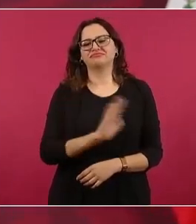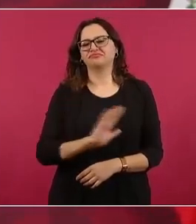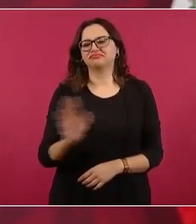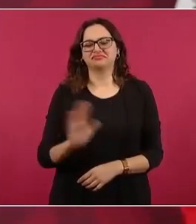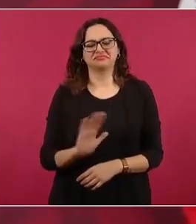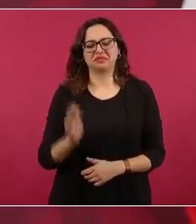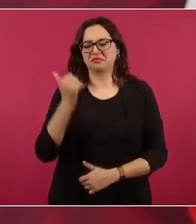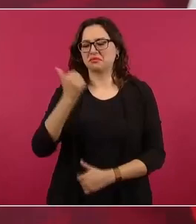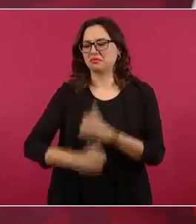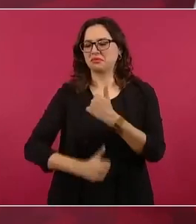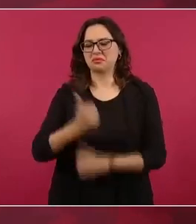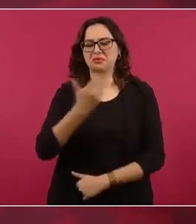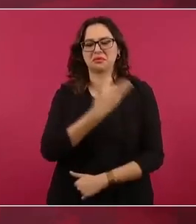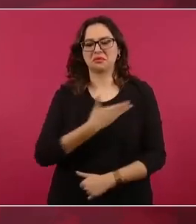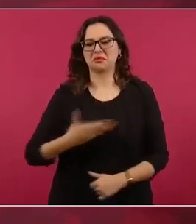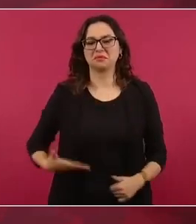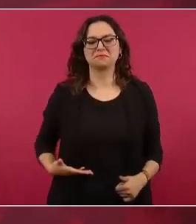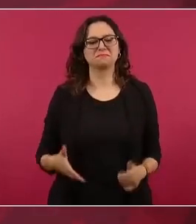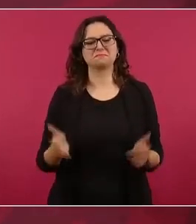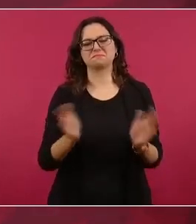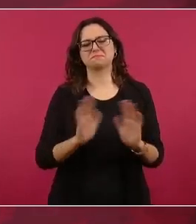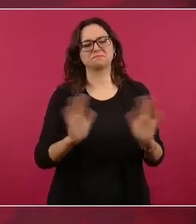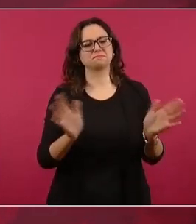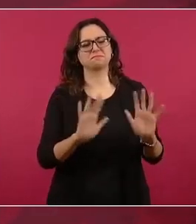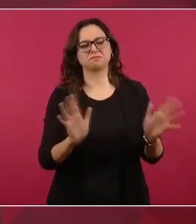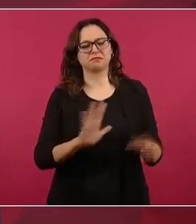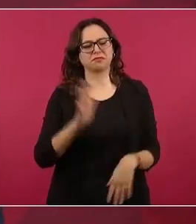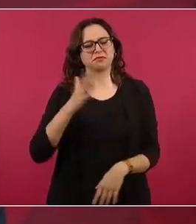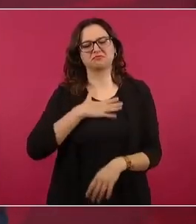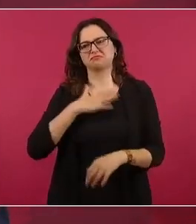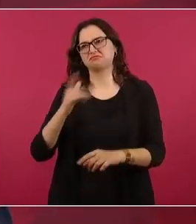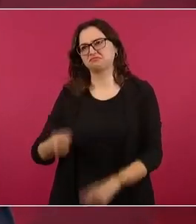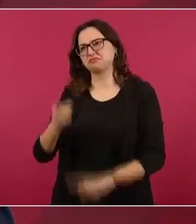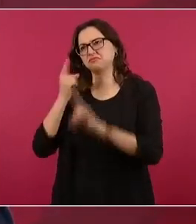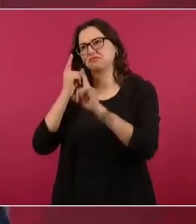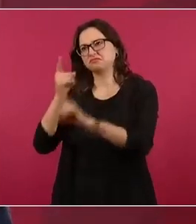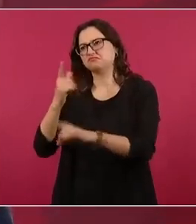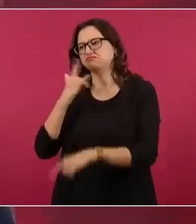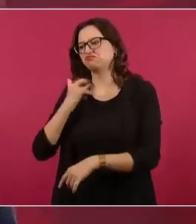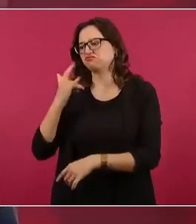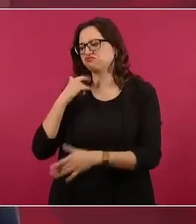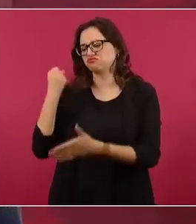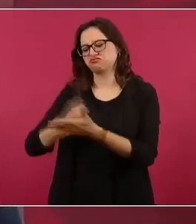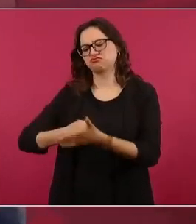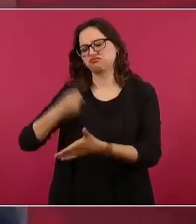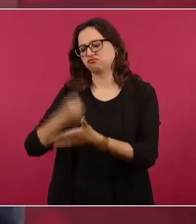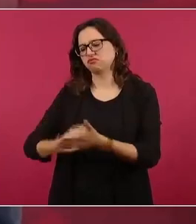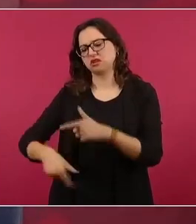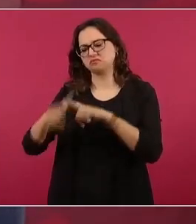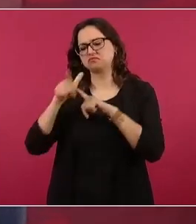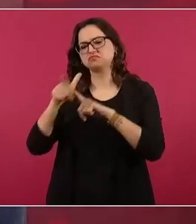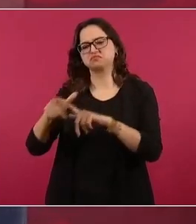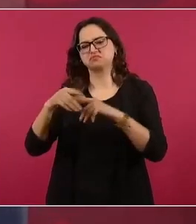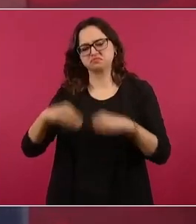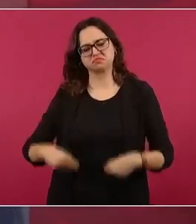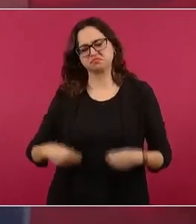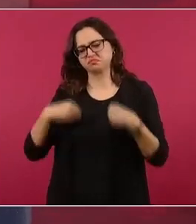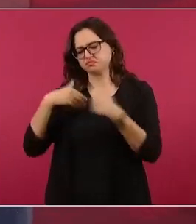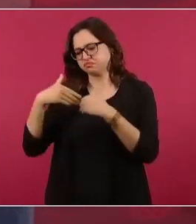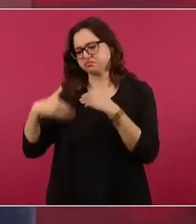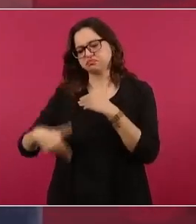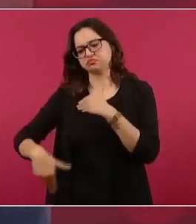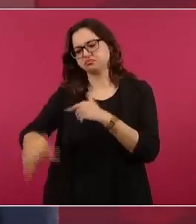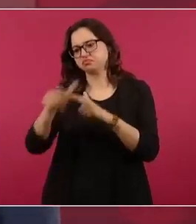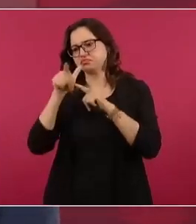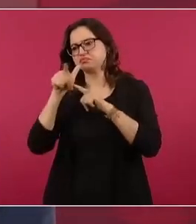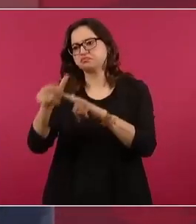presidencia, que iba yo a luchar toda mi vida por mis convicciones, por mis principios, pero que ya no iba yo a volver a ser